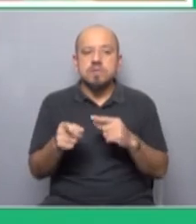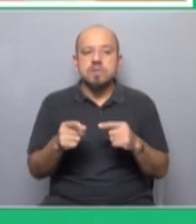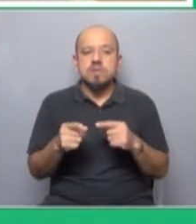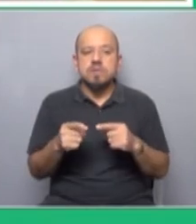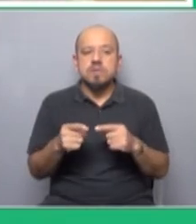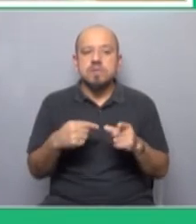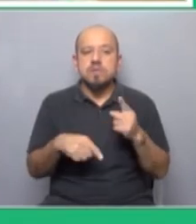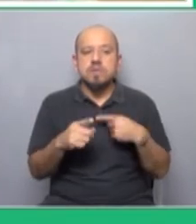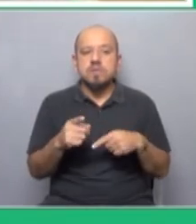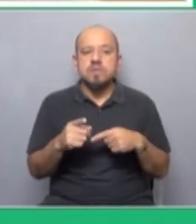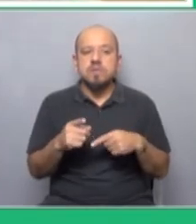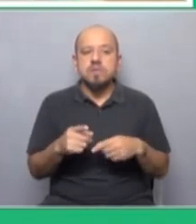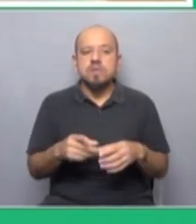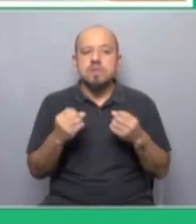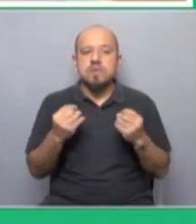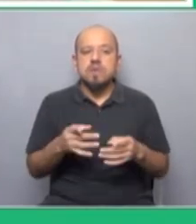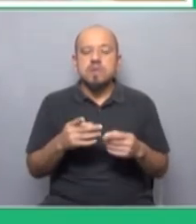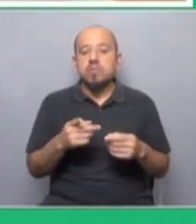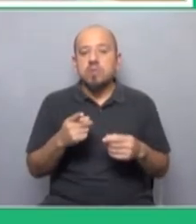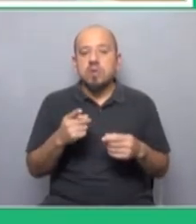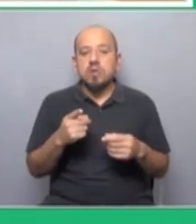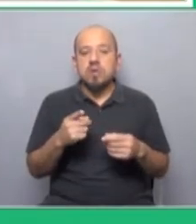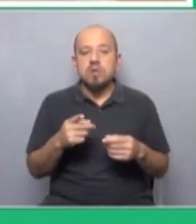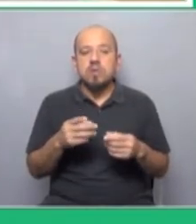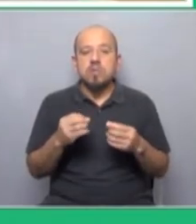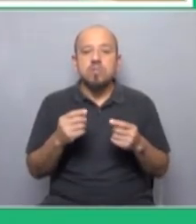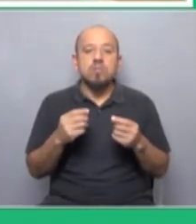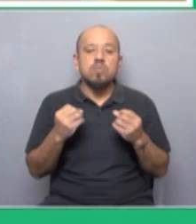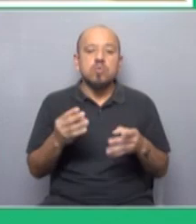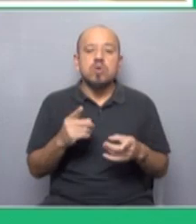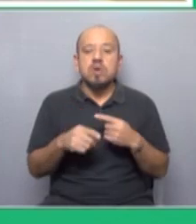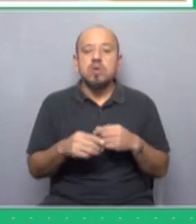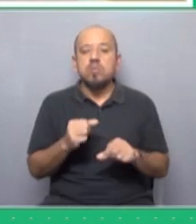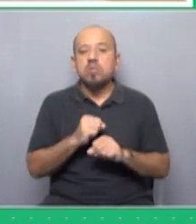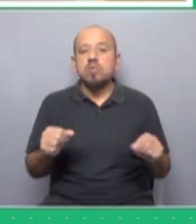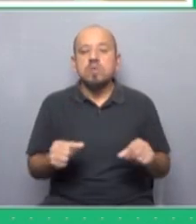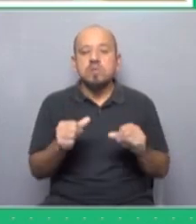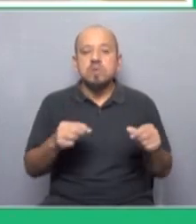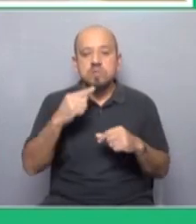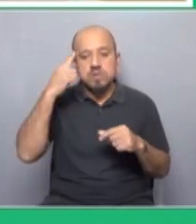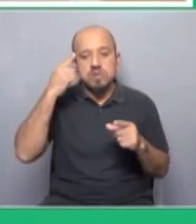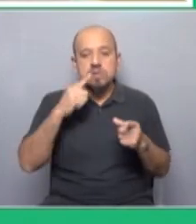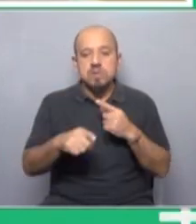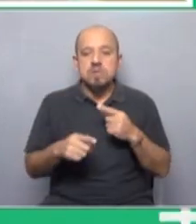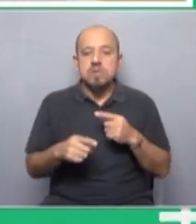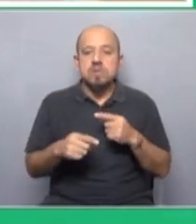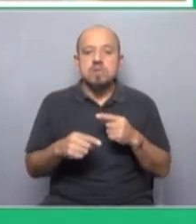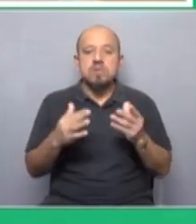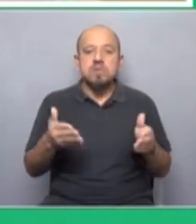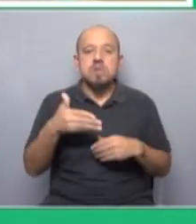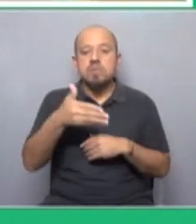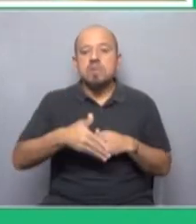desde lo regional no porque en lo nacional no puede también pasar porque no pueden hacer estas reflexiones y promover también la